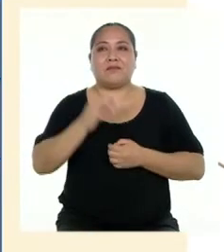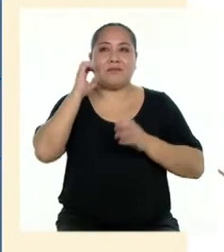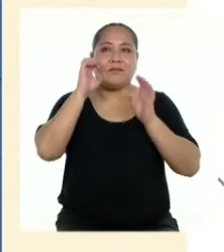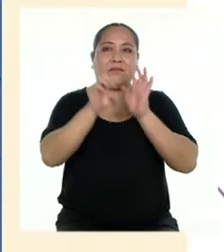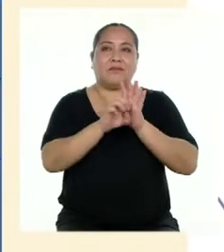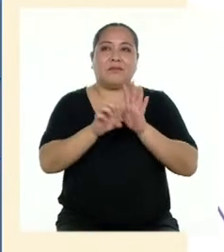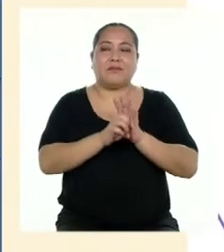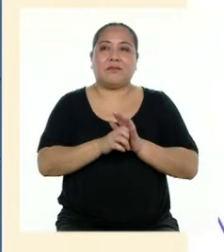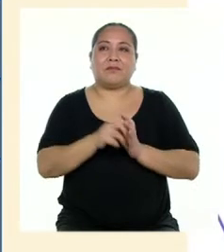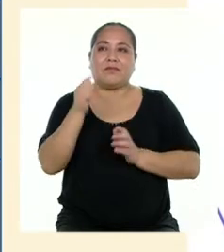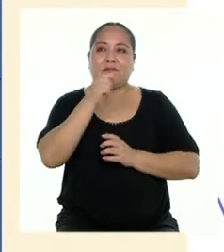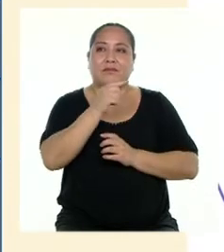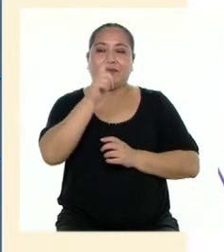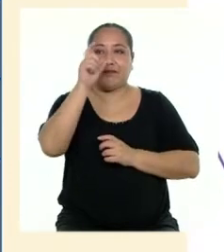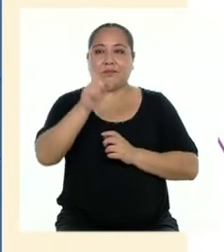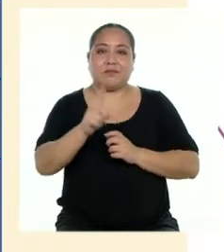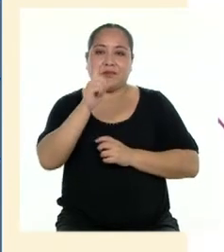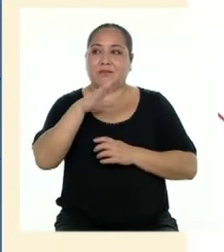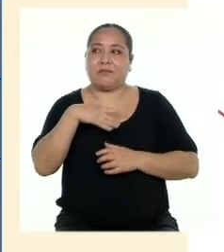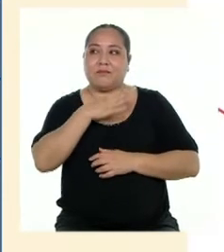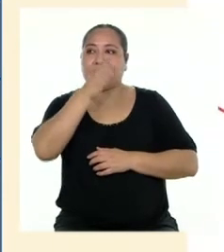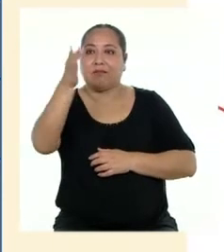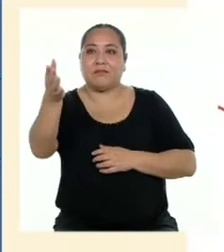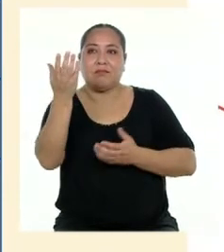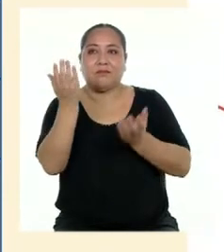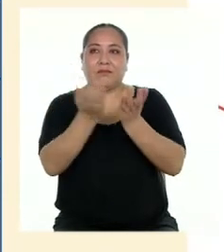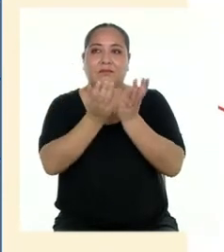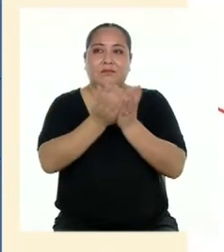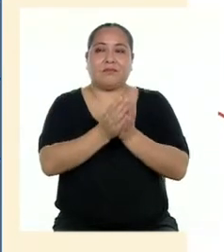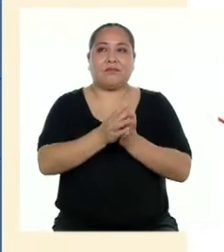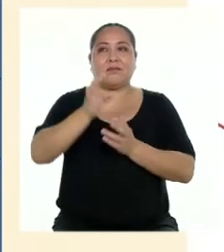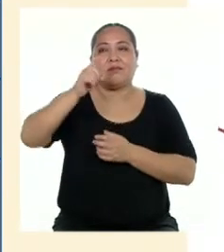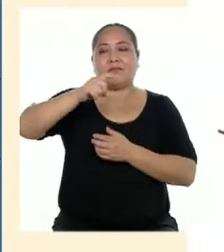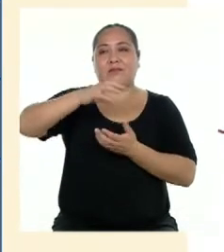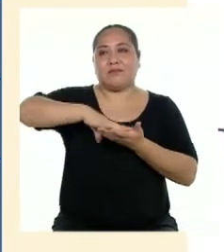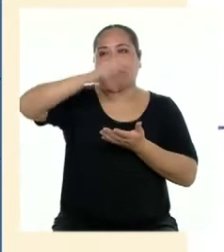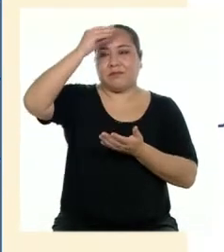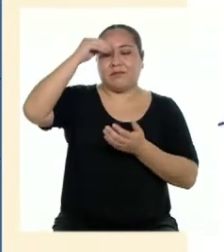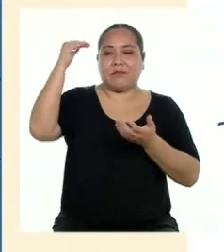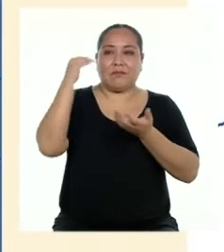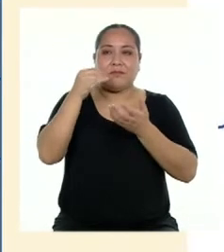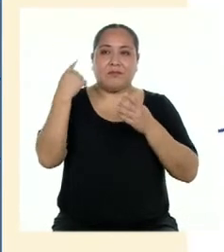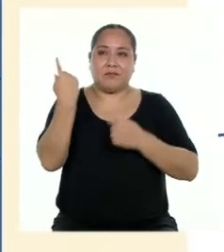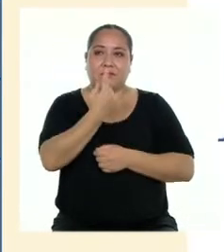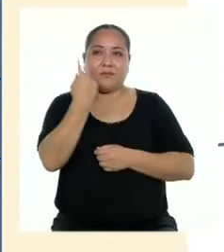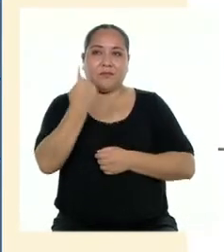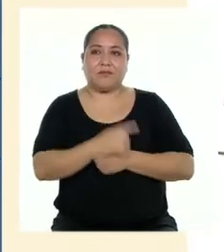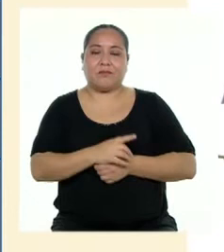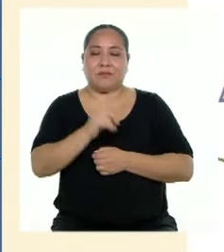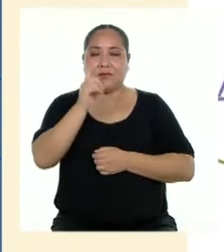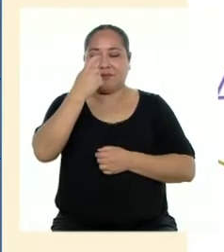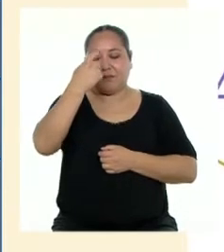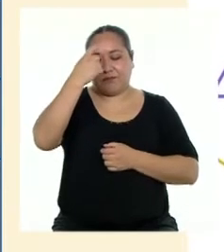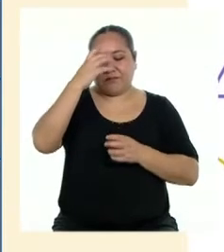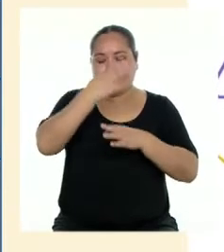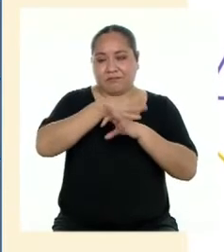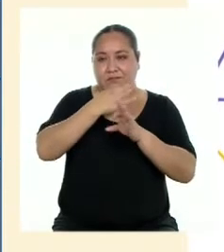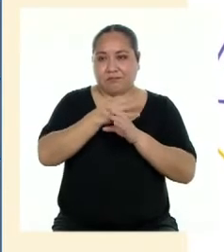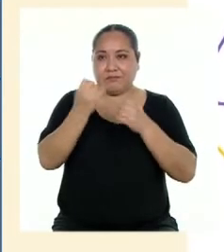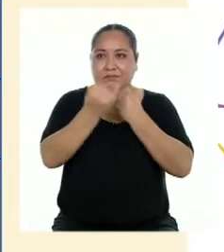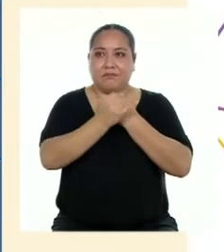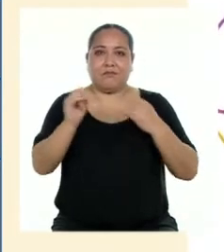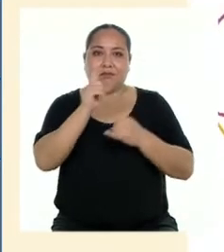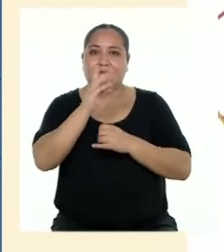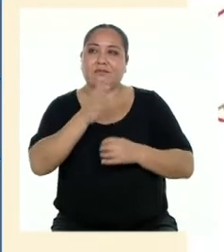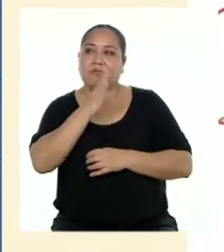ejemplo, como esta persona no podía ir al colegio, le tocó aprender a estudiar por su cuenta, de forma independiente. Tampoco